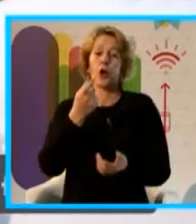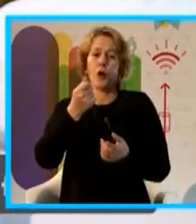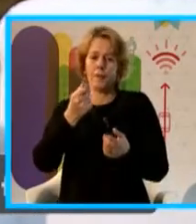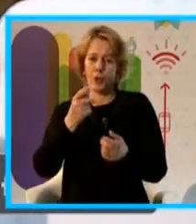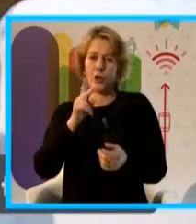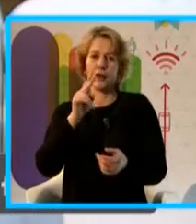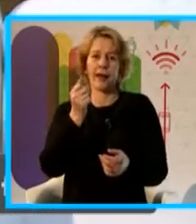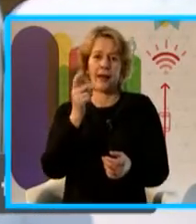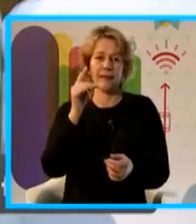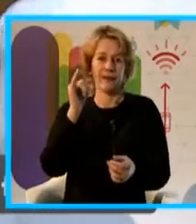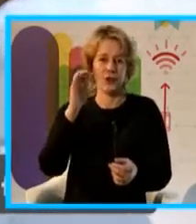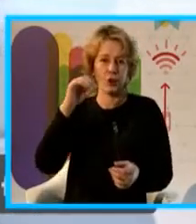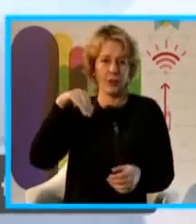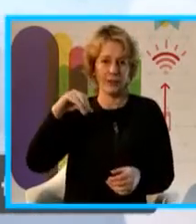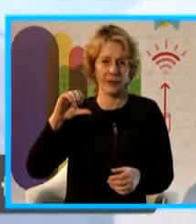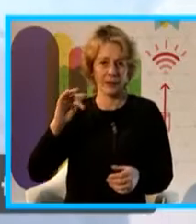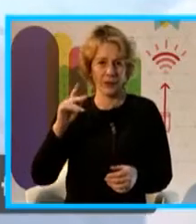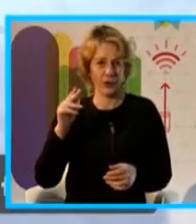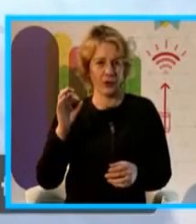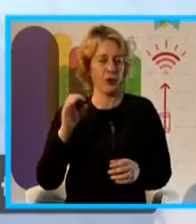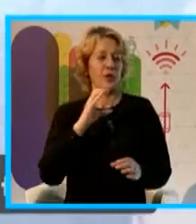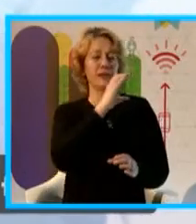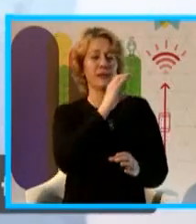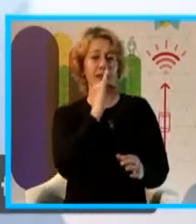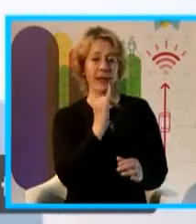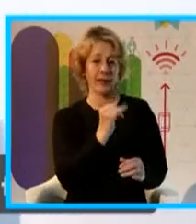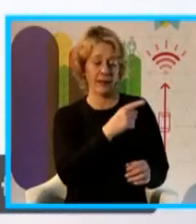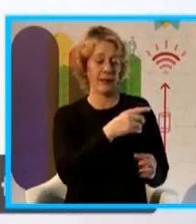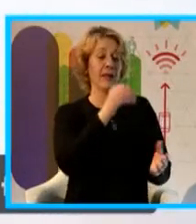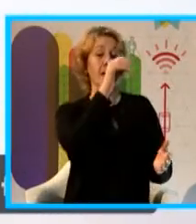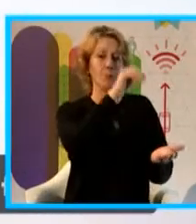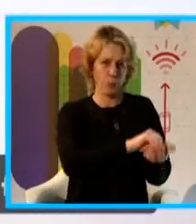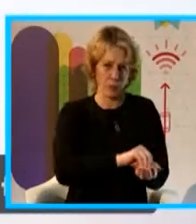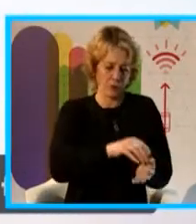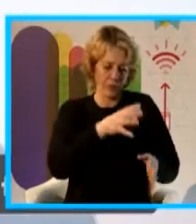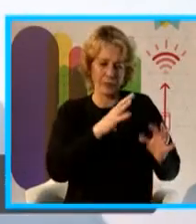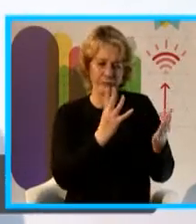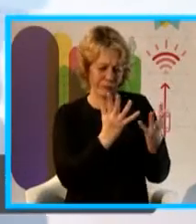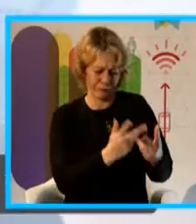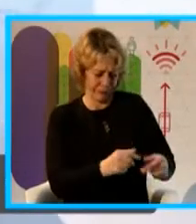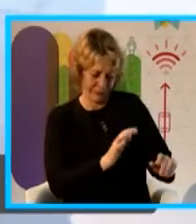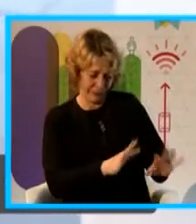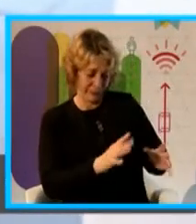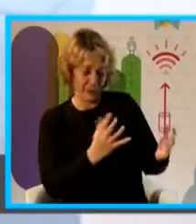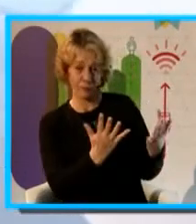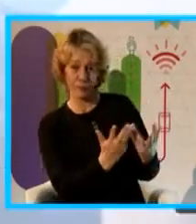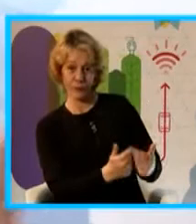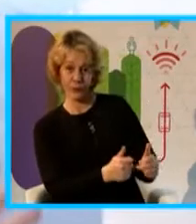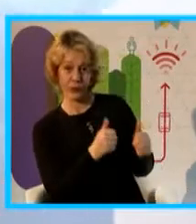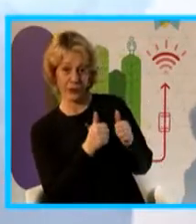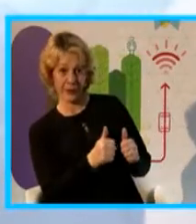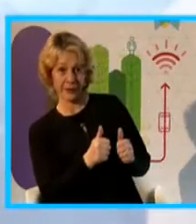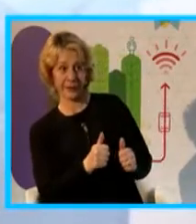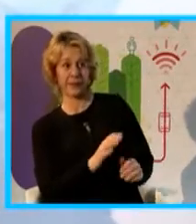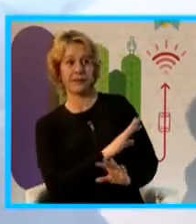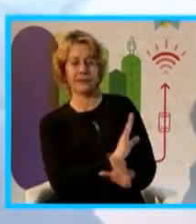CCI instaló el radiómetro, nosotros mantenemos el radiómetro y la gente de salud va a ser la que va a dar esa información. Otro